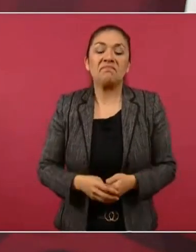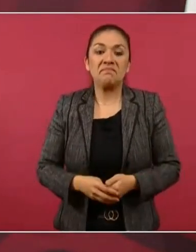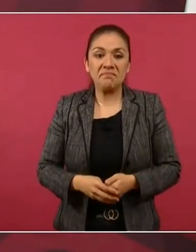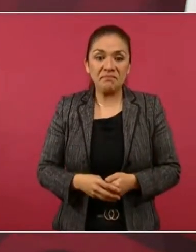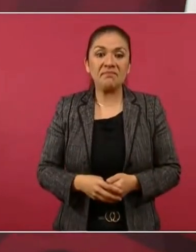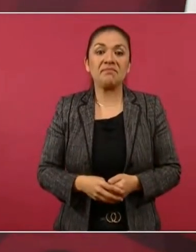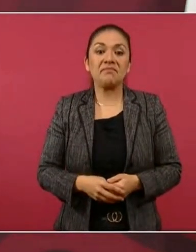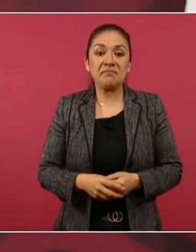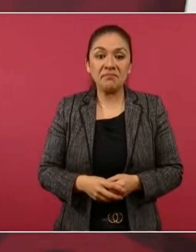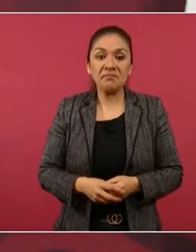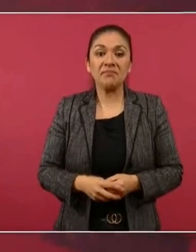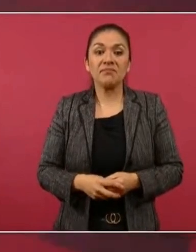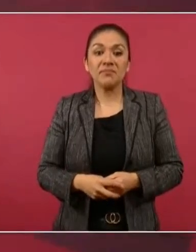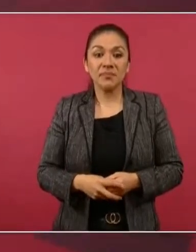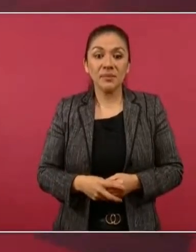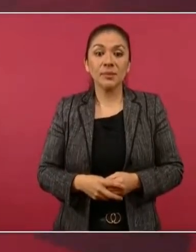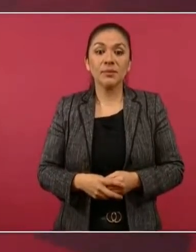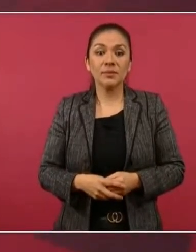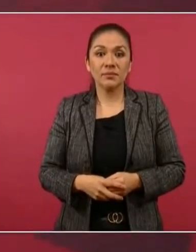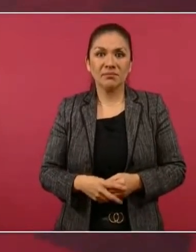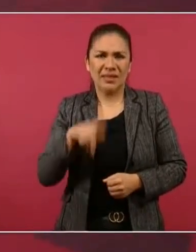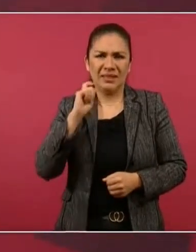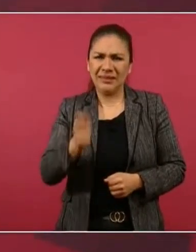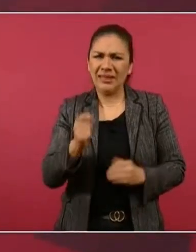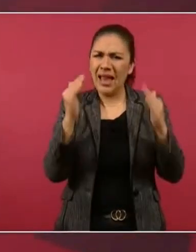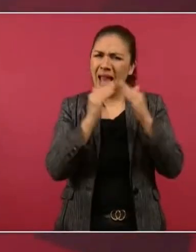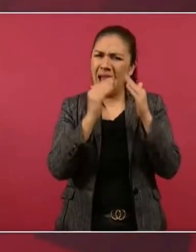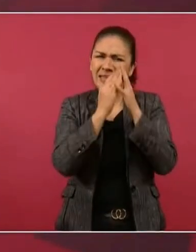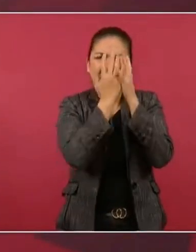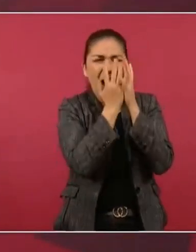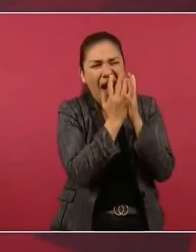también una mansión